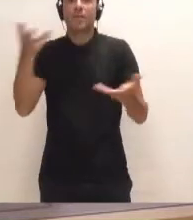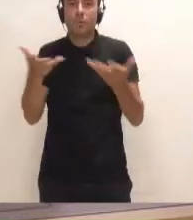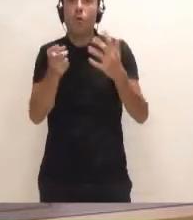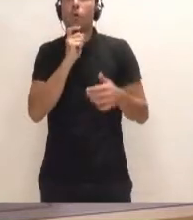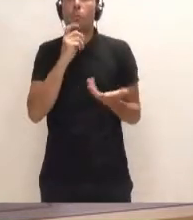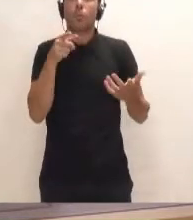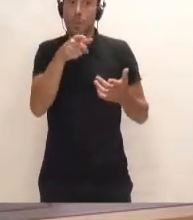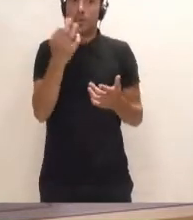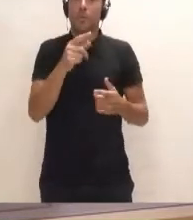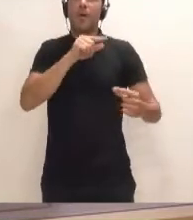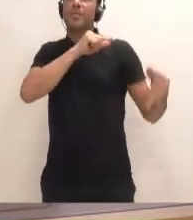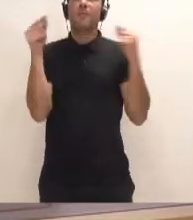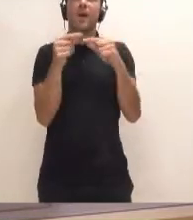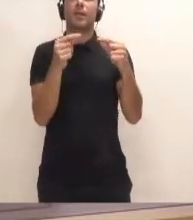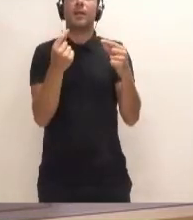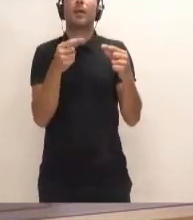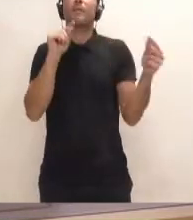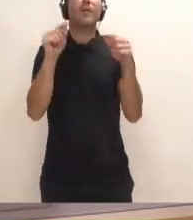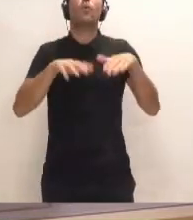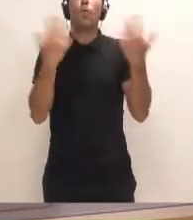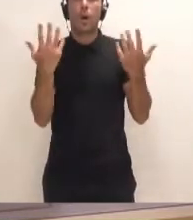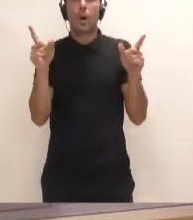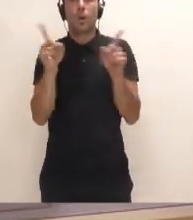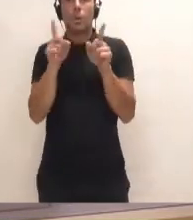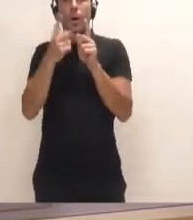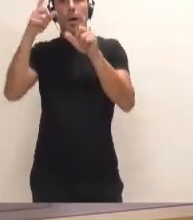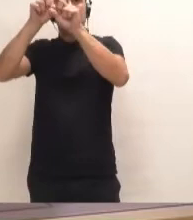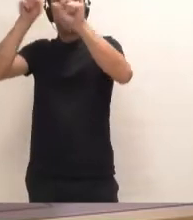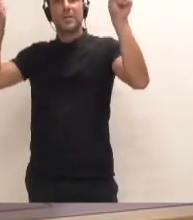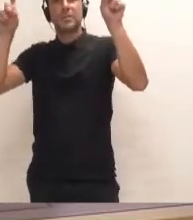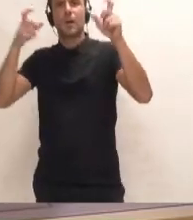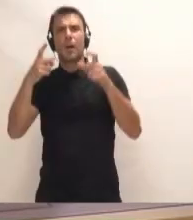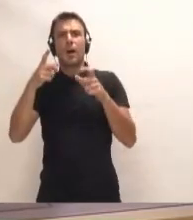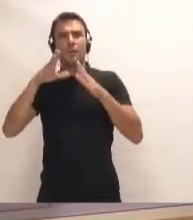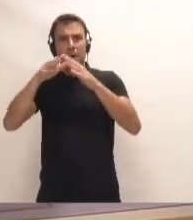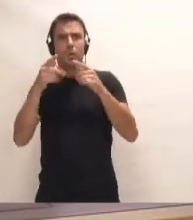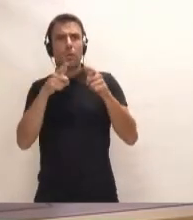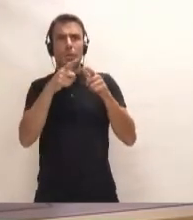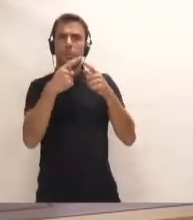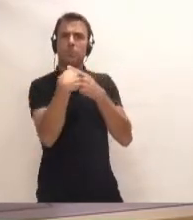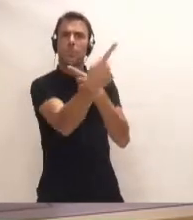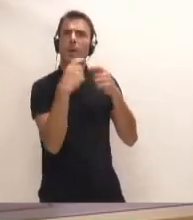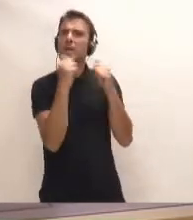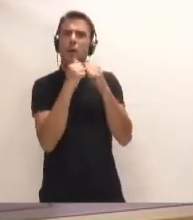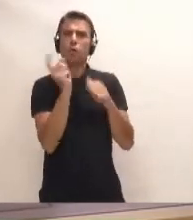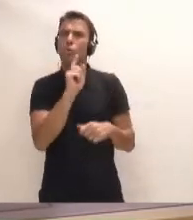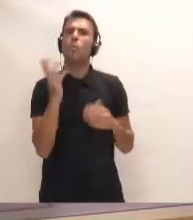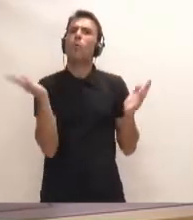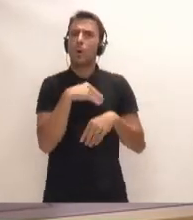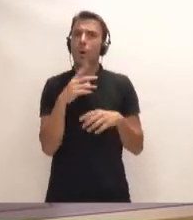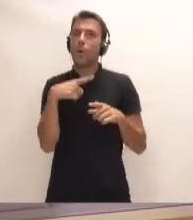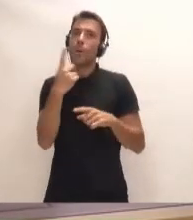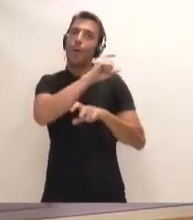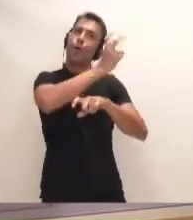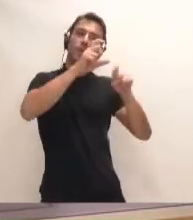que sacar a debate porque una de las navieras no tiene viajes a la Isla del Hierro, por ejemplo. Porque la otra lo tiene que asumir